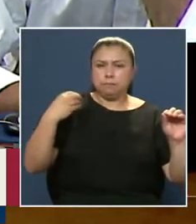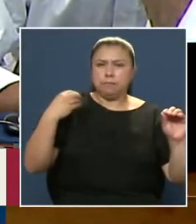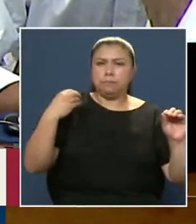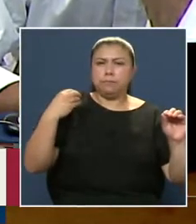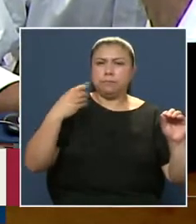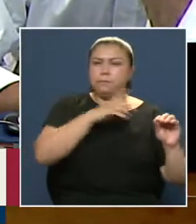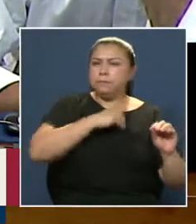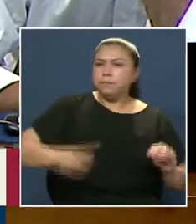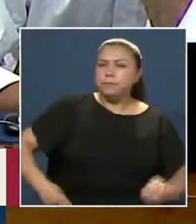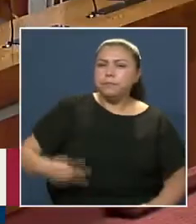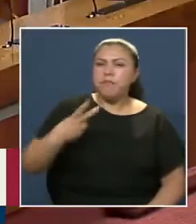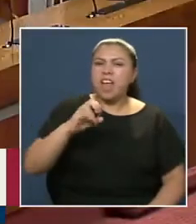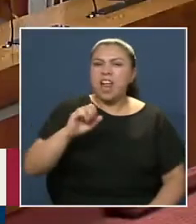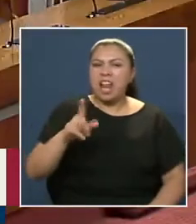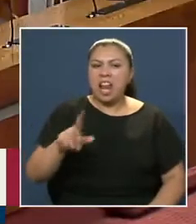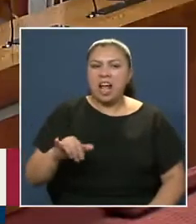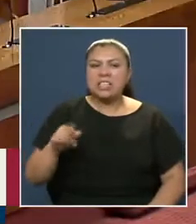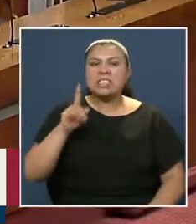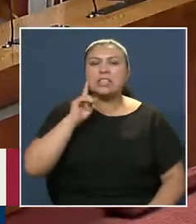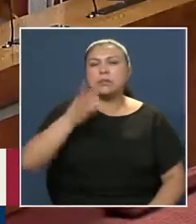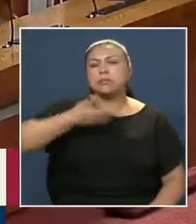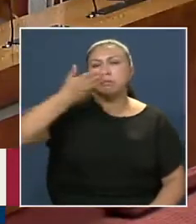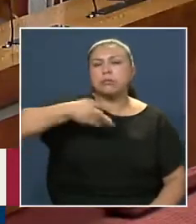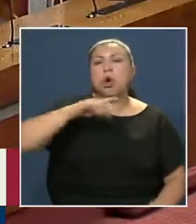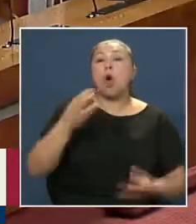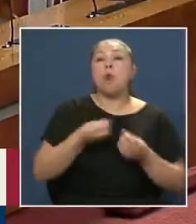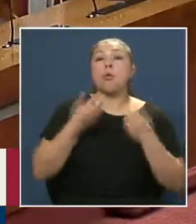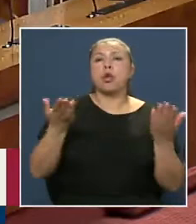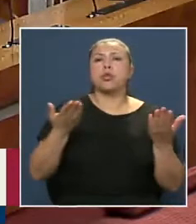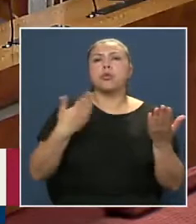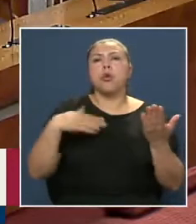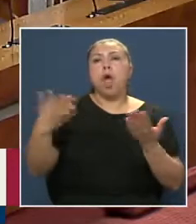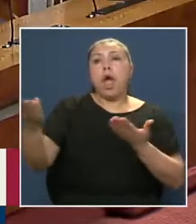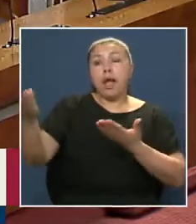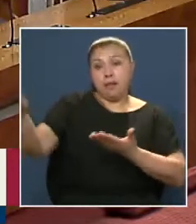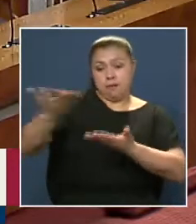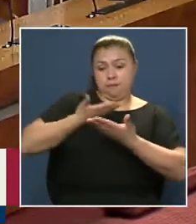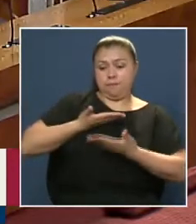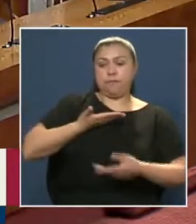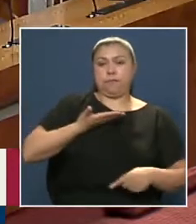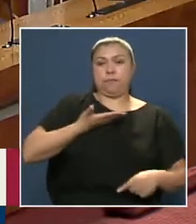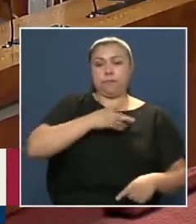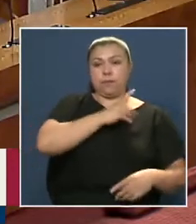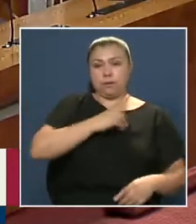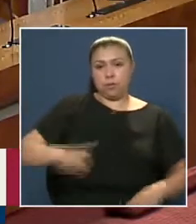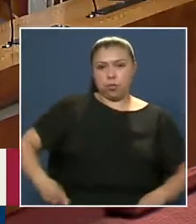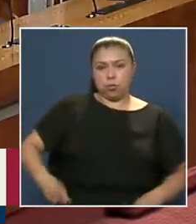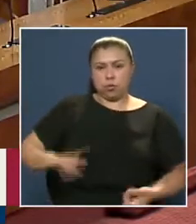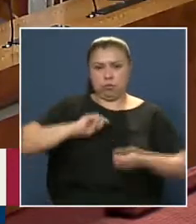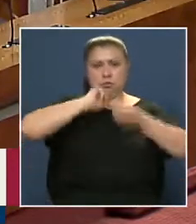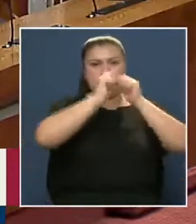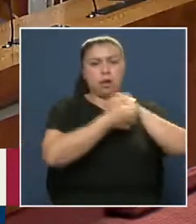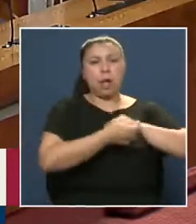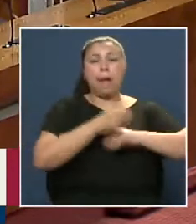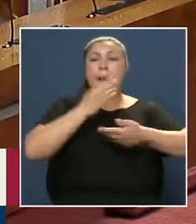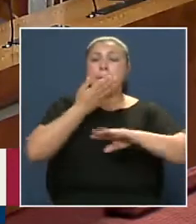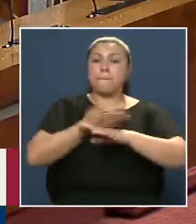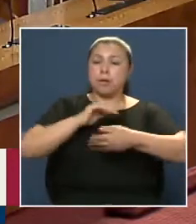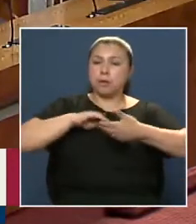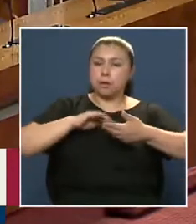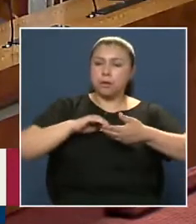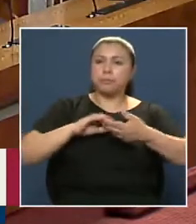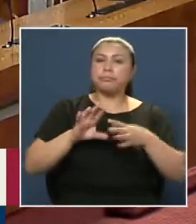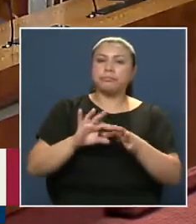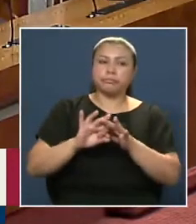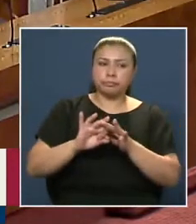Tiene la palabra Presidenta Si a le parece Por eso es que Me llevó la información Del diputado Cambiado Entonces le pido Las disculpas Muchas gracias